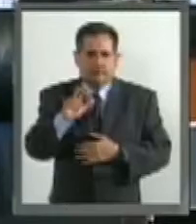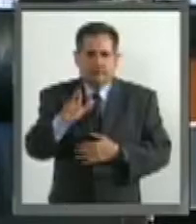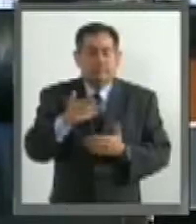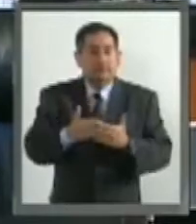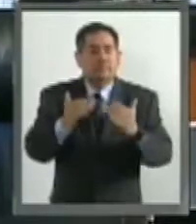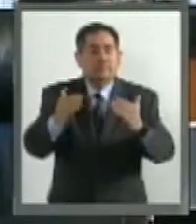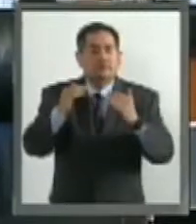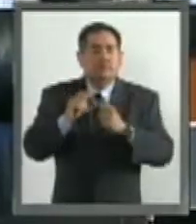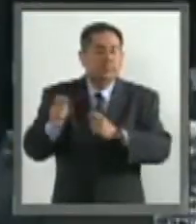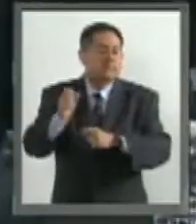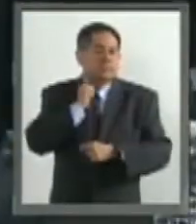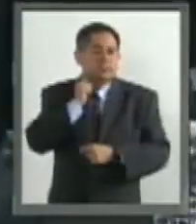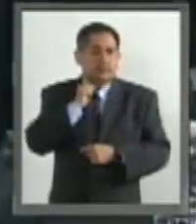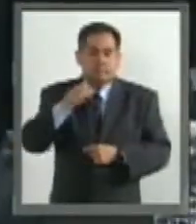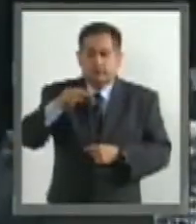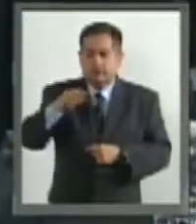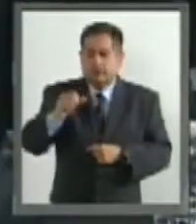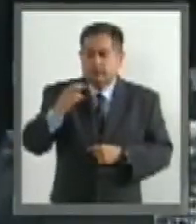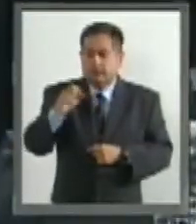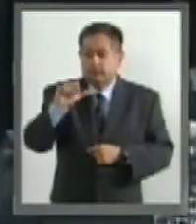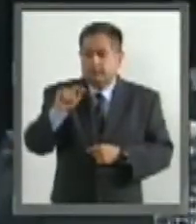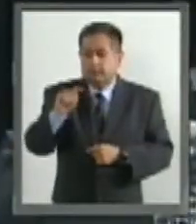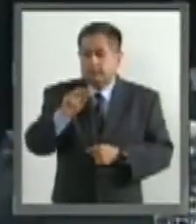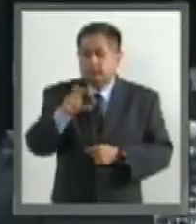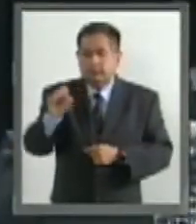El uso de la palabra es senadora Marcela Torres.